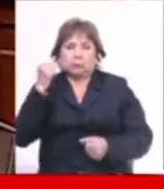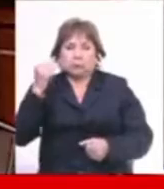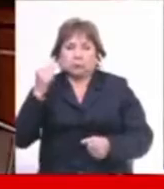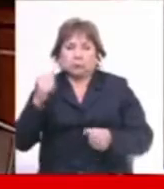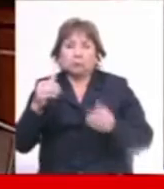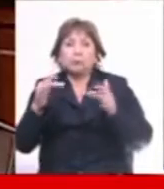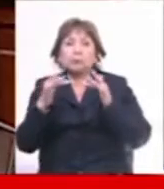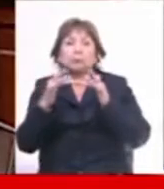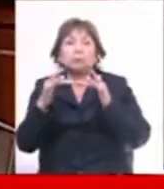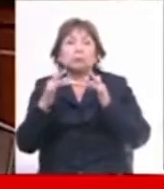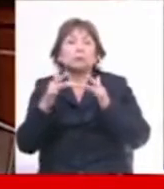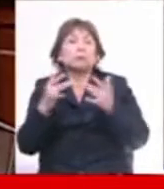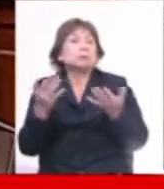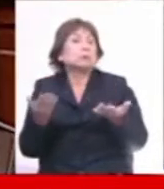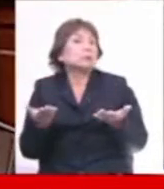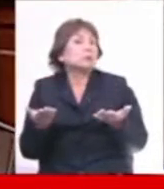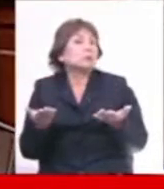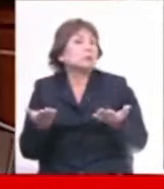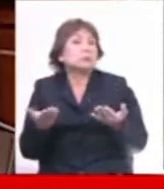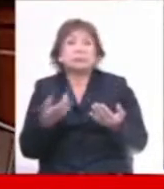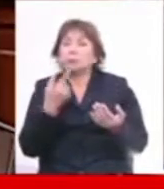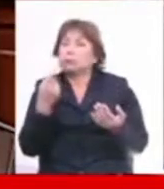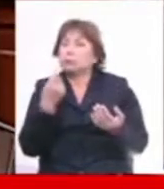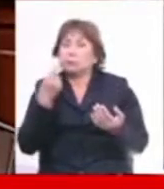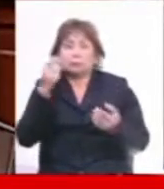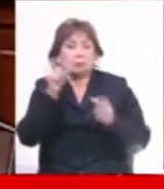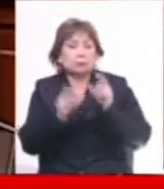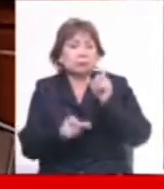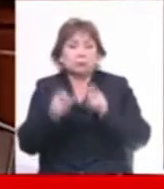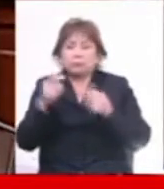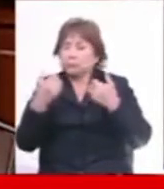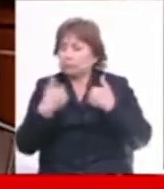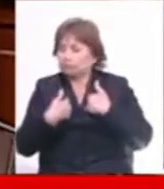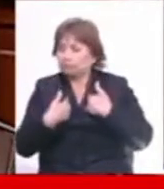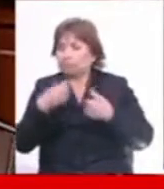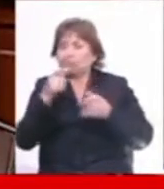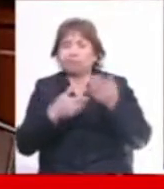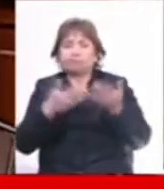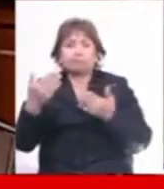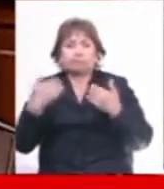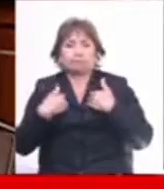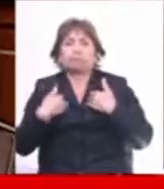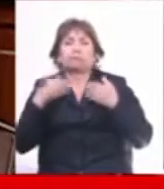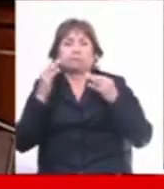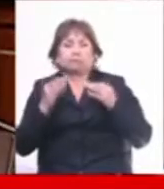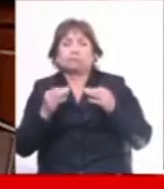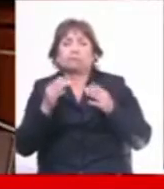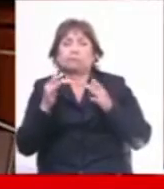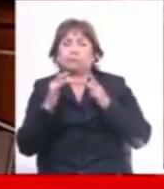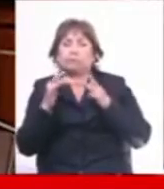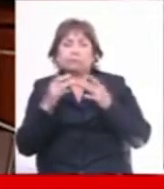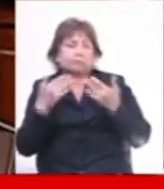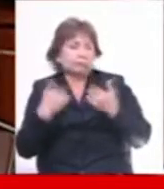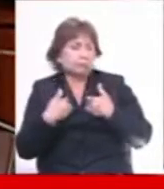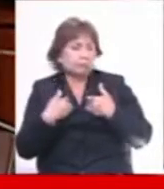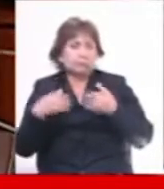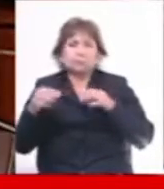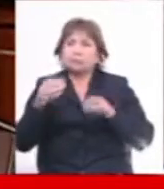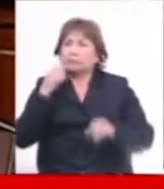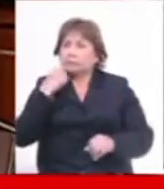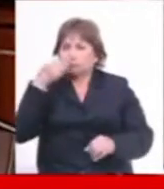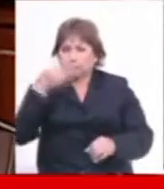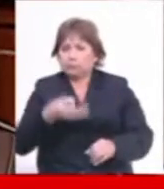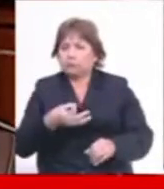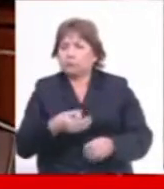Internet, por ejemplo. Por el simple hecho de ser persona, tenemos derecho al servicio de Internet. Por lo tanto, va a tener que ser un derecho